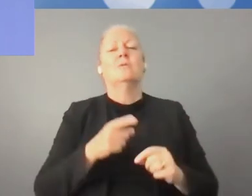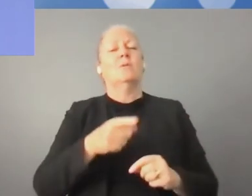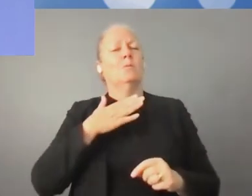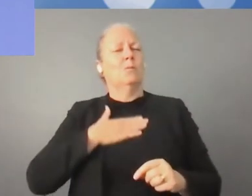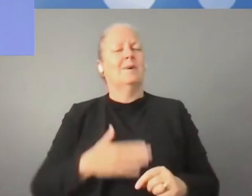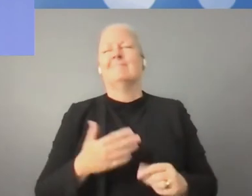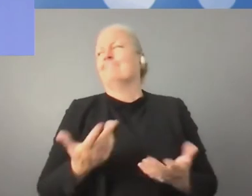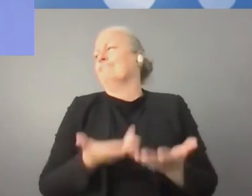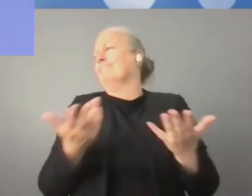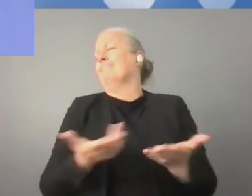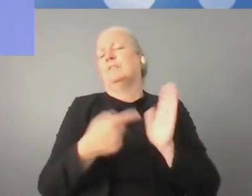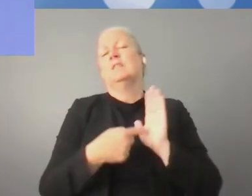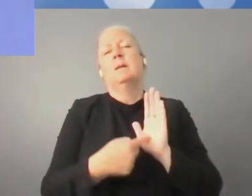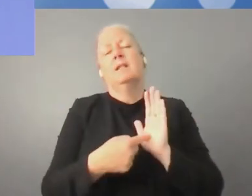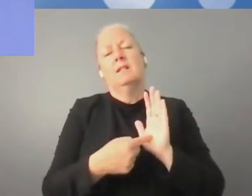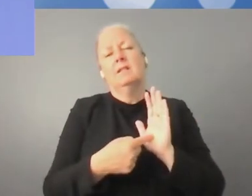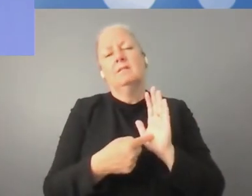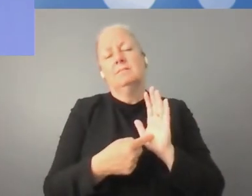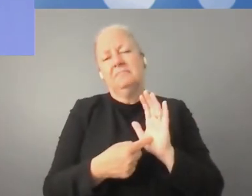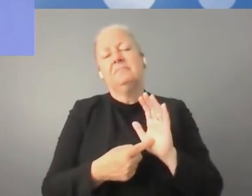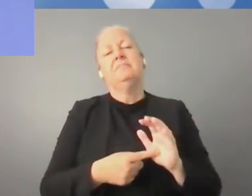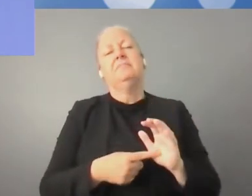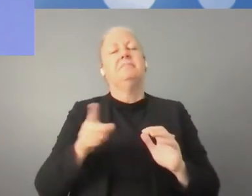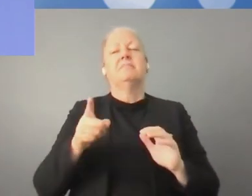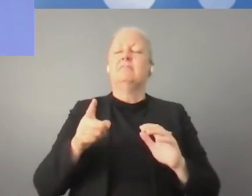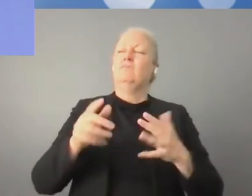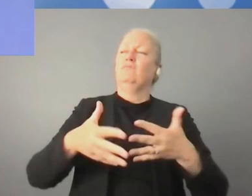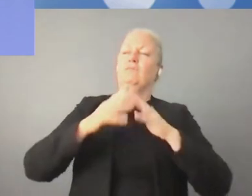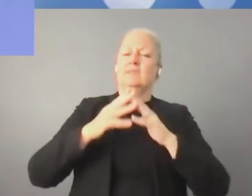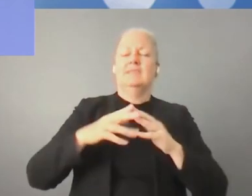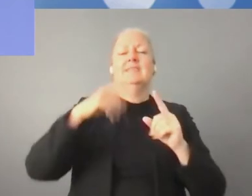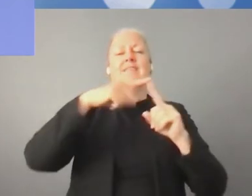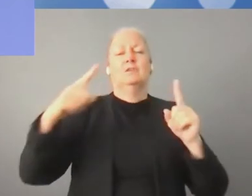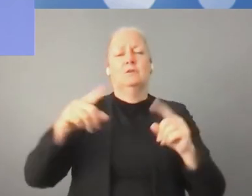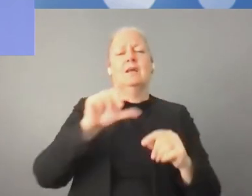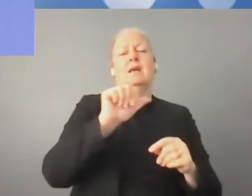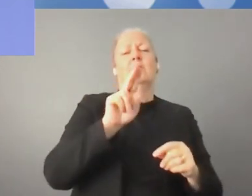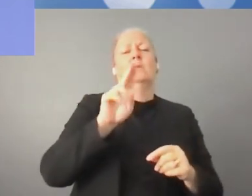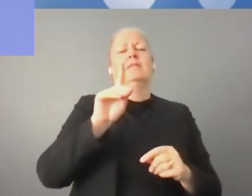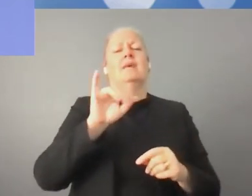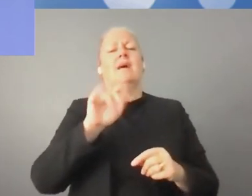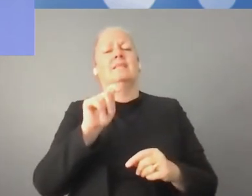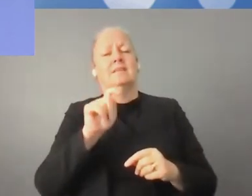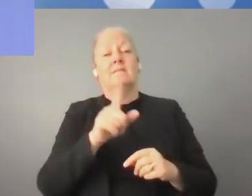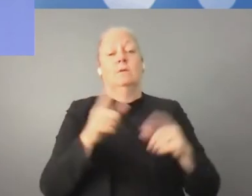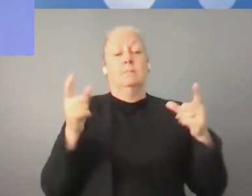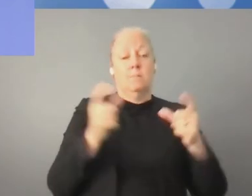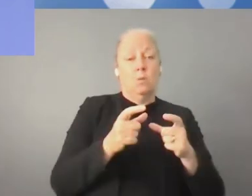innovación, que son lugares donde las empresas pueden obtener apoyo,